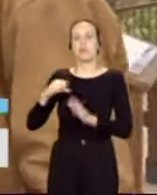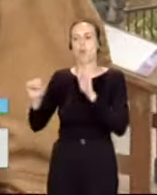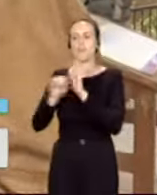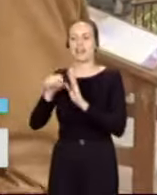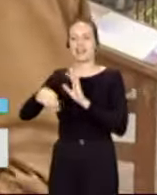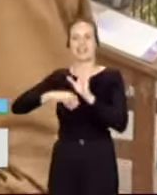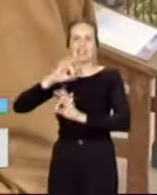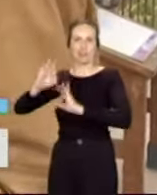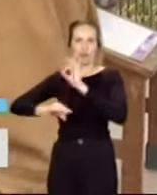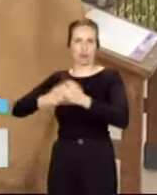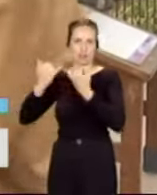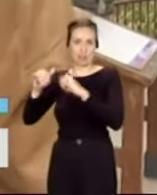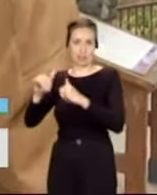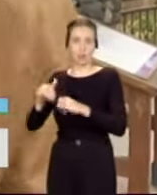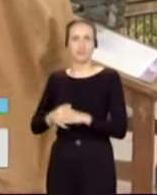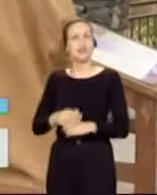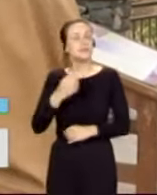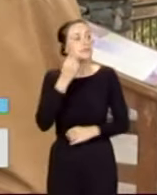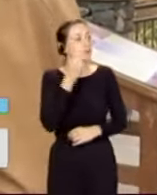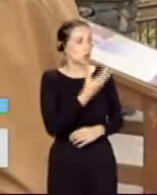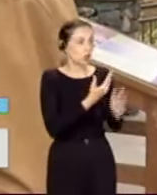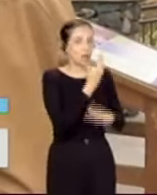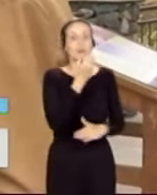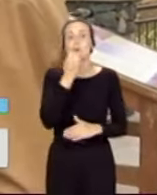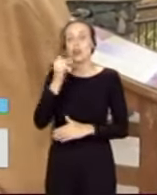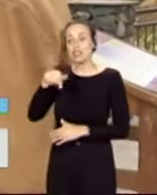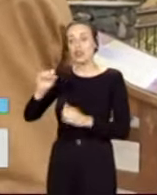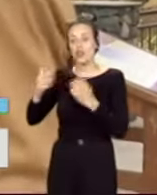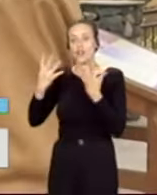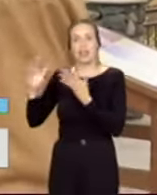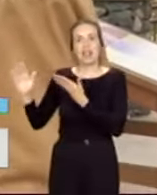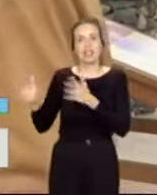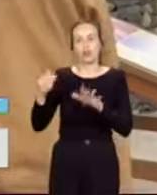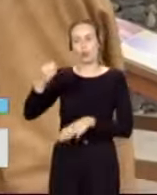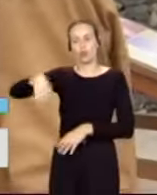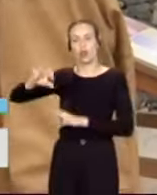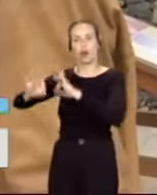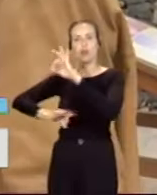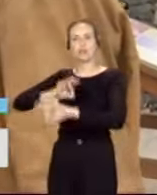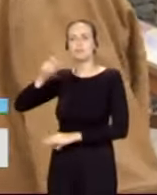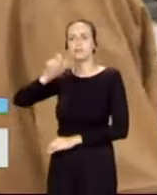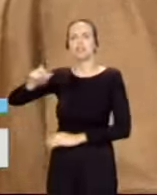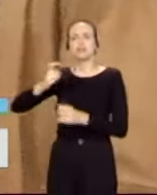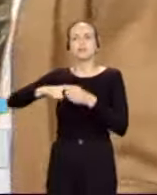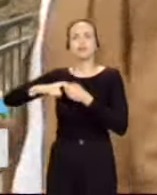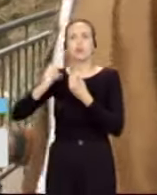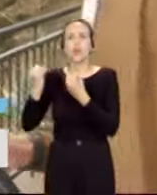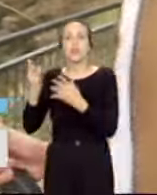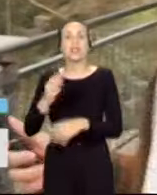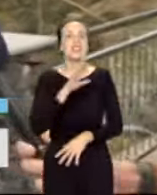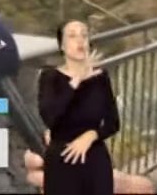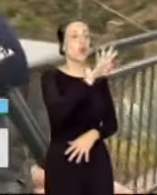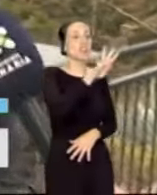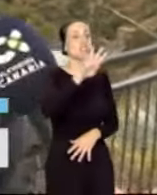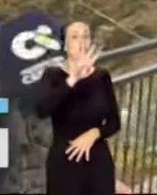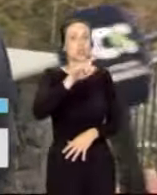Luis. Bueno, novena edición en este caso que organizan ustedes. ¿Cuántos inscritos va a haber este año? Tenemos 44 inscritos,